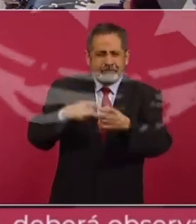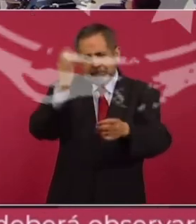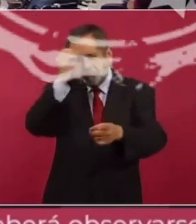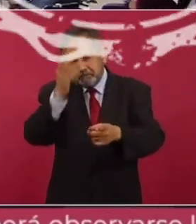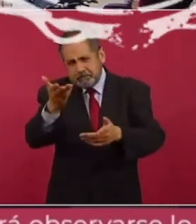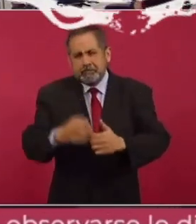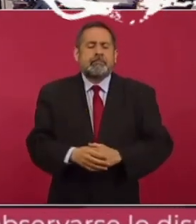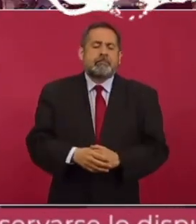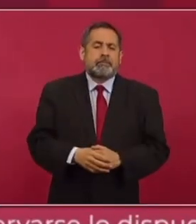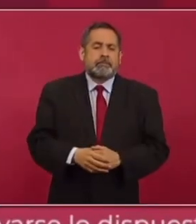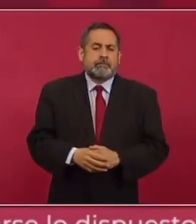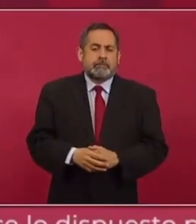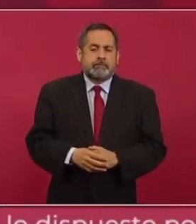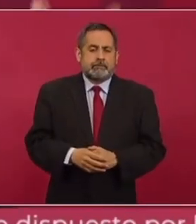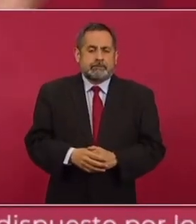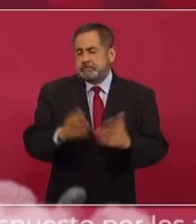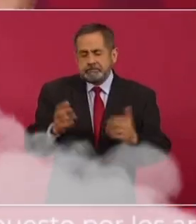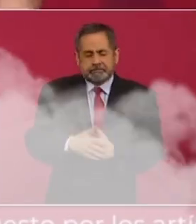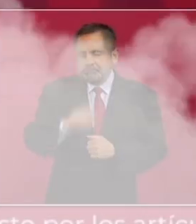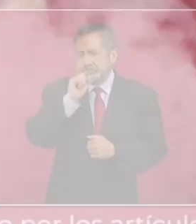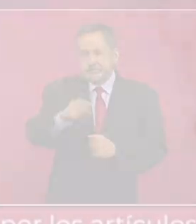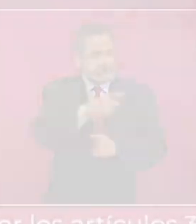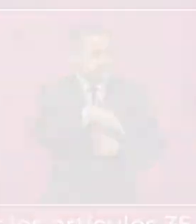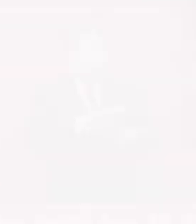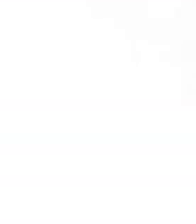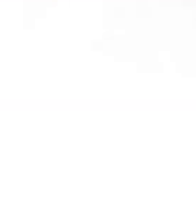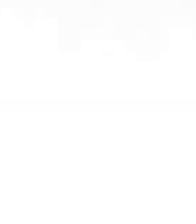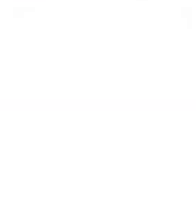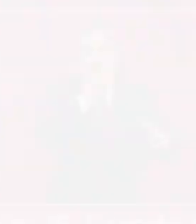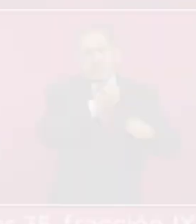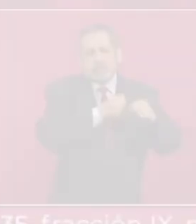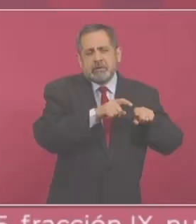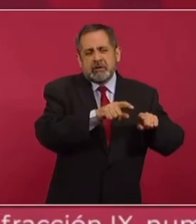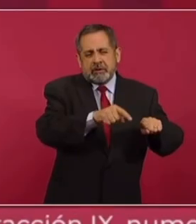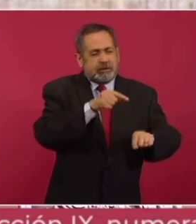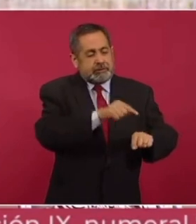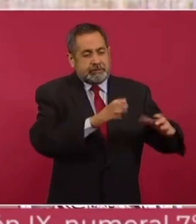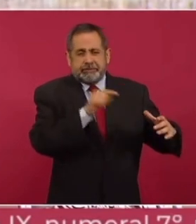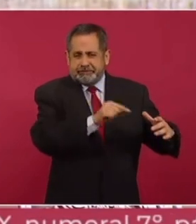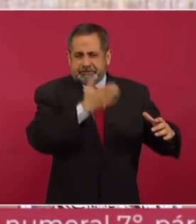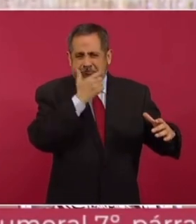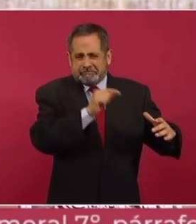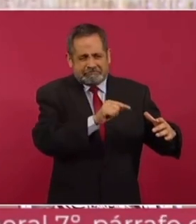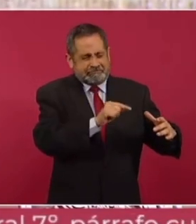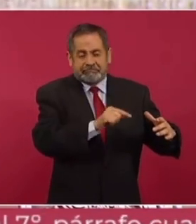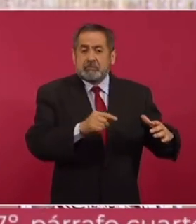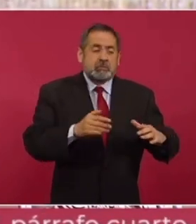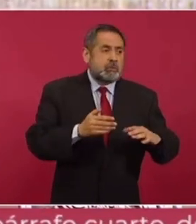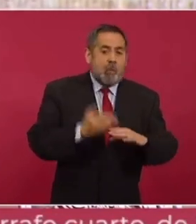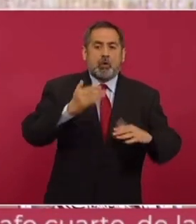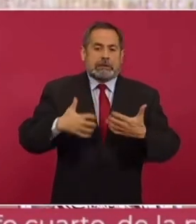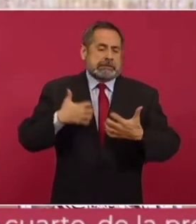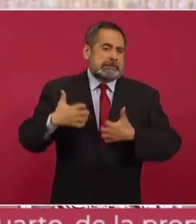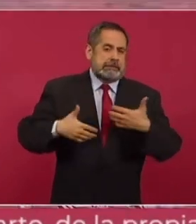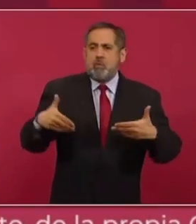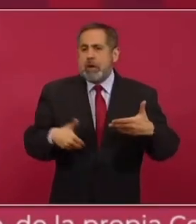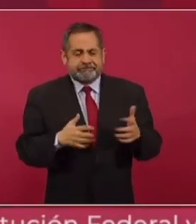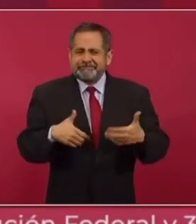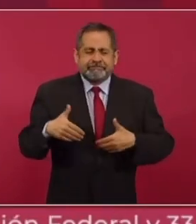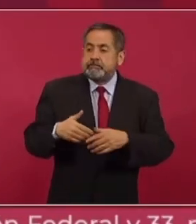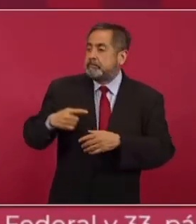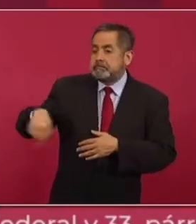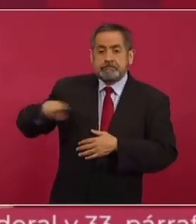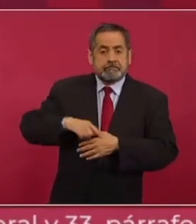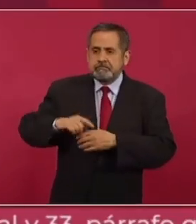Lo mismo, todo el bloque conservador está muy molesto porque se va avanzando